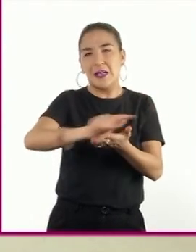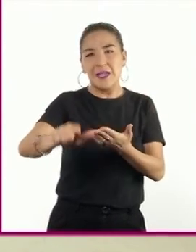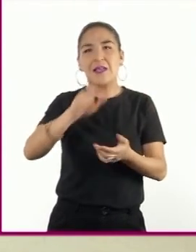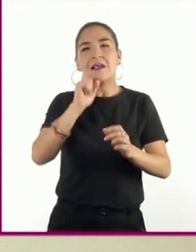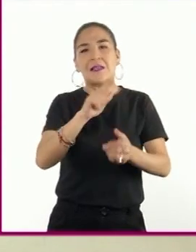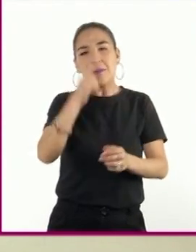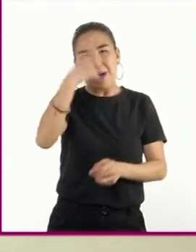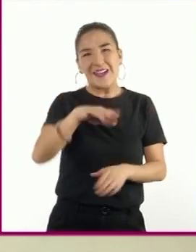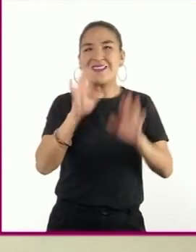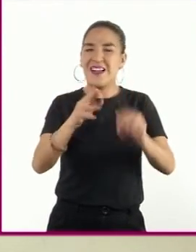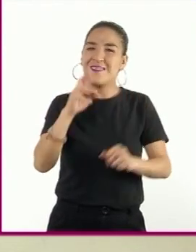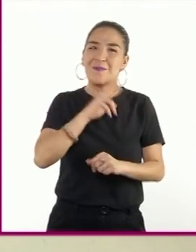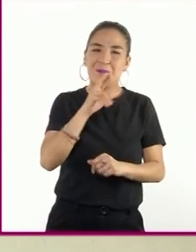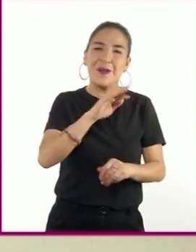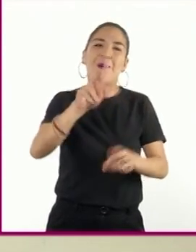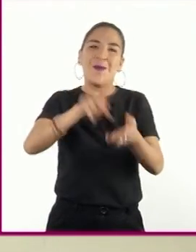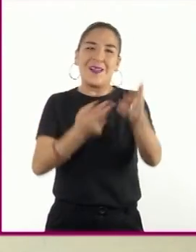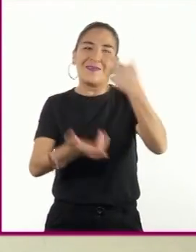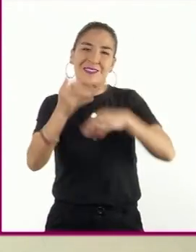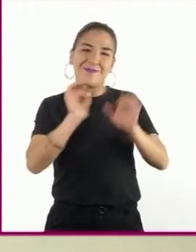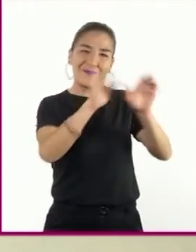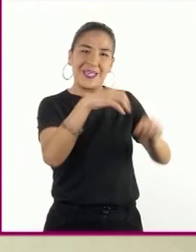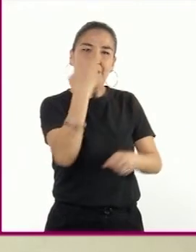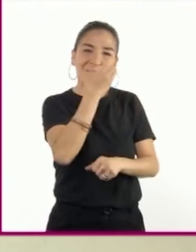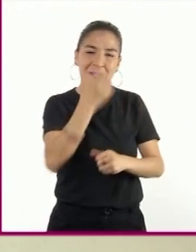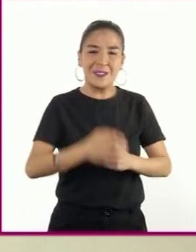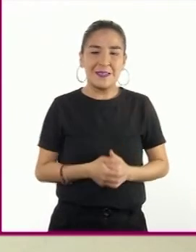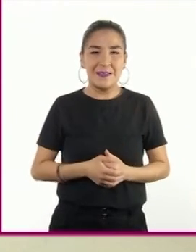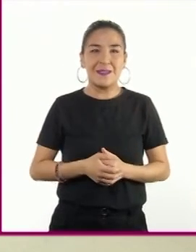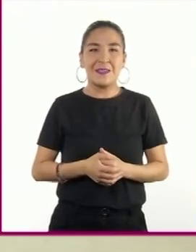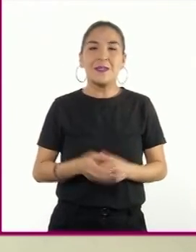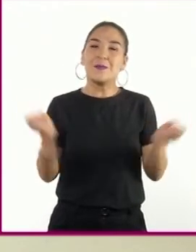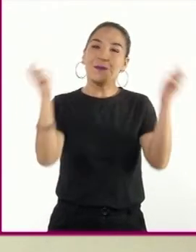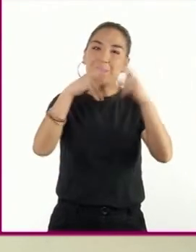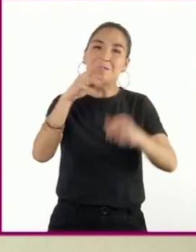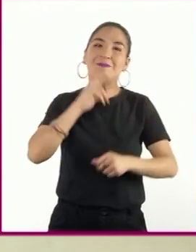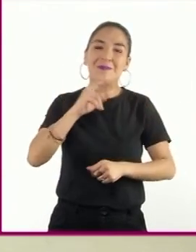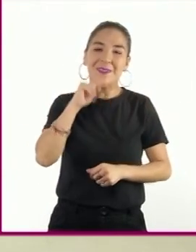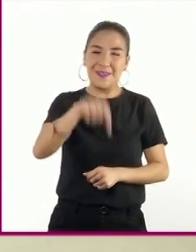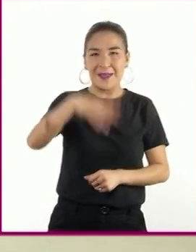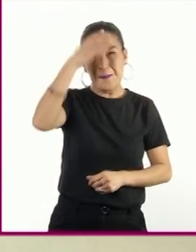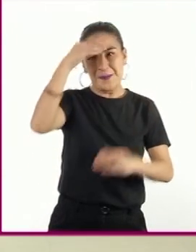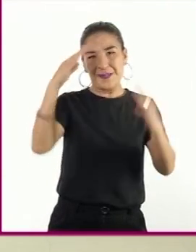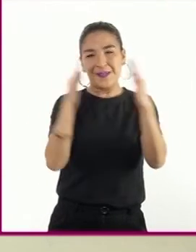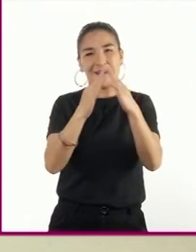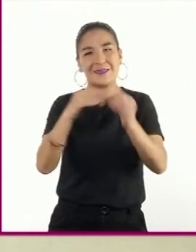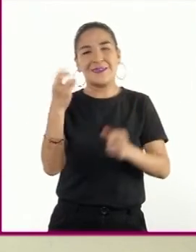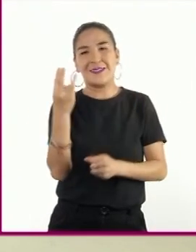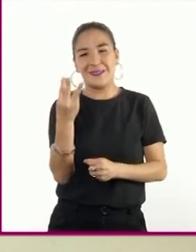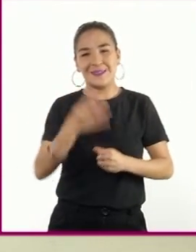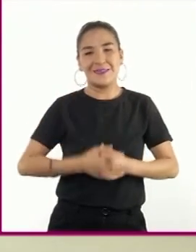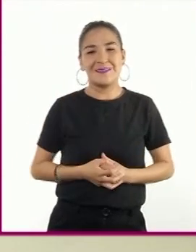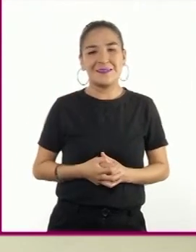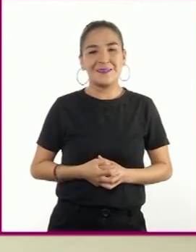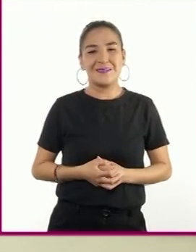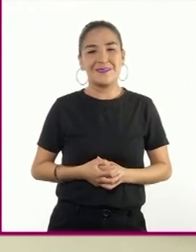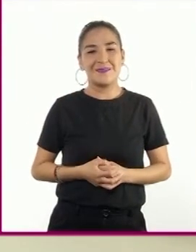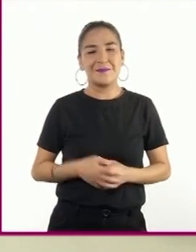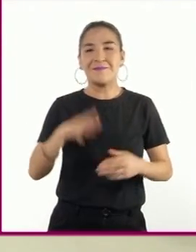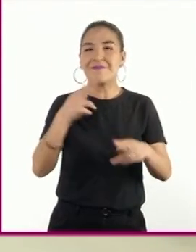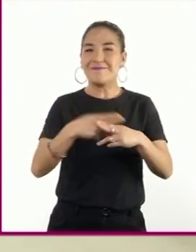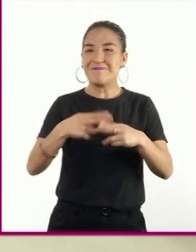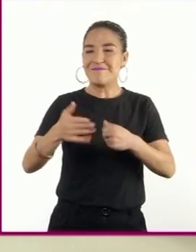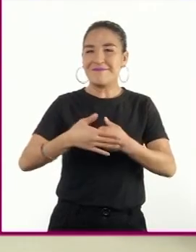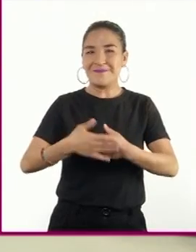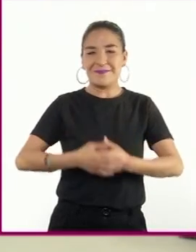para que rápidamente podamos estar en la escuela. Así que nos vemos pronto aquí en Aprenden Casa 3. ¡Hasta la